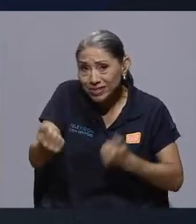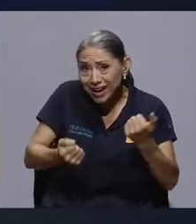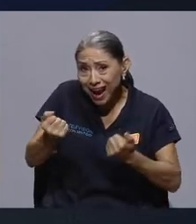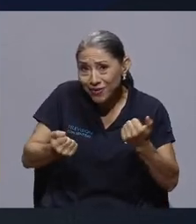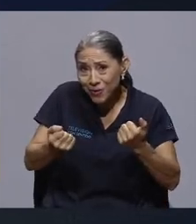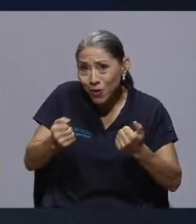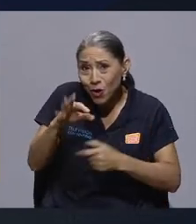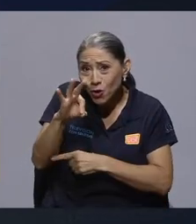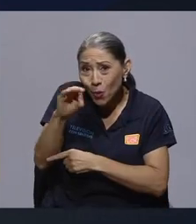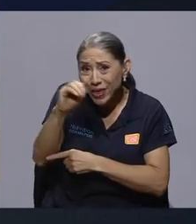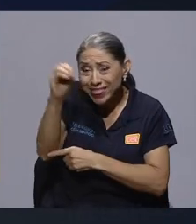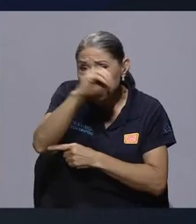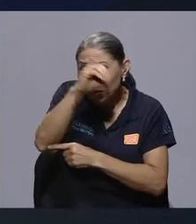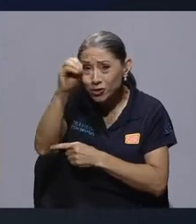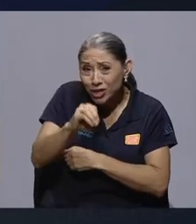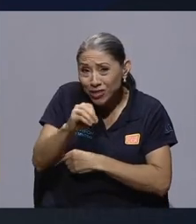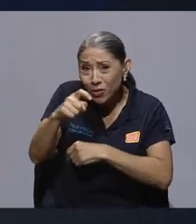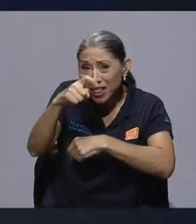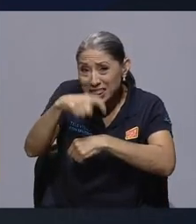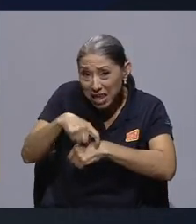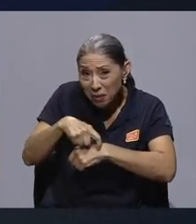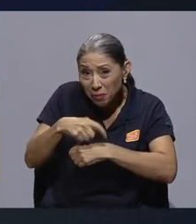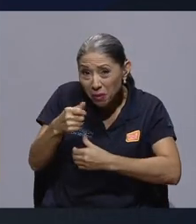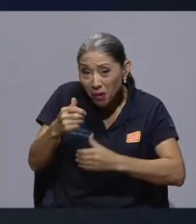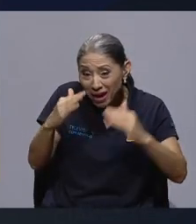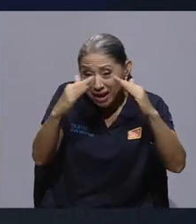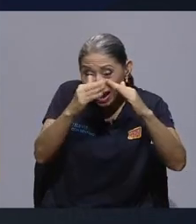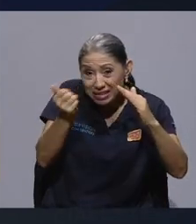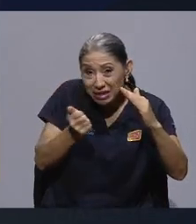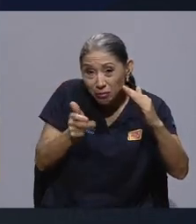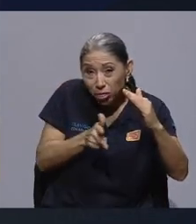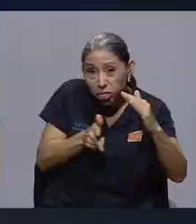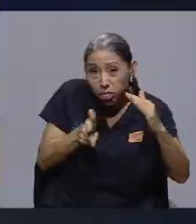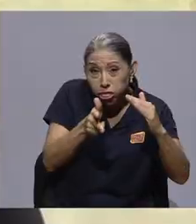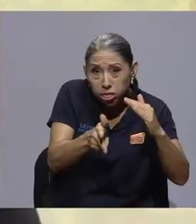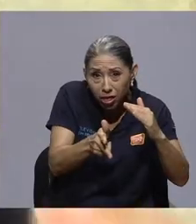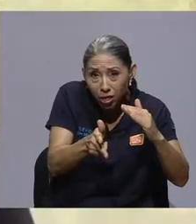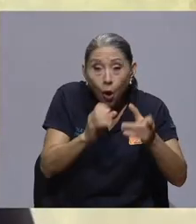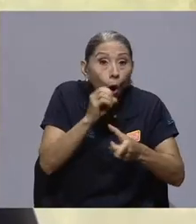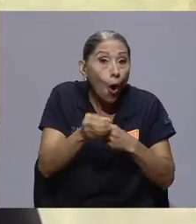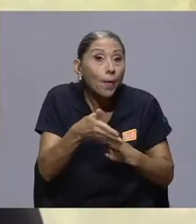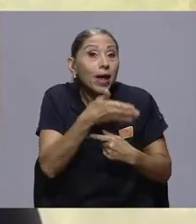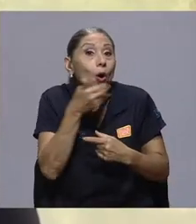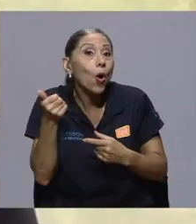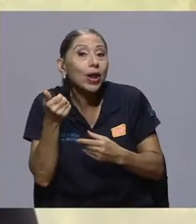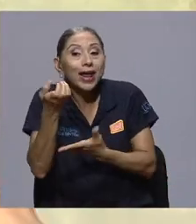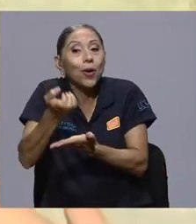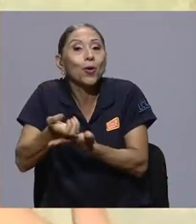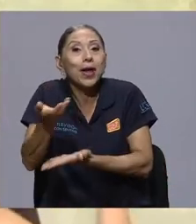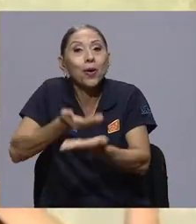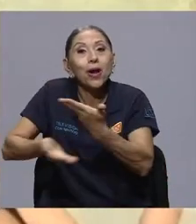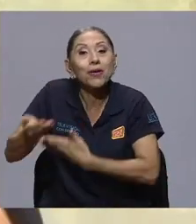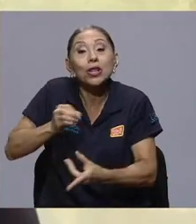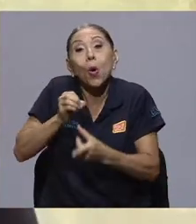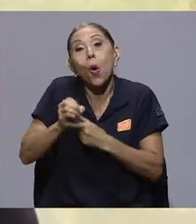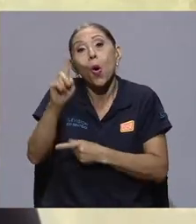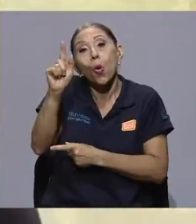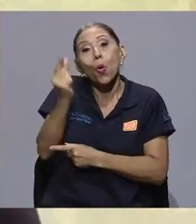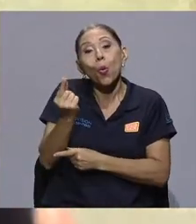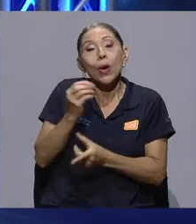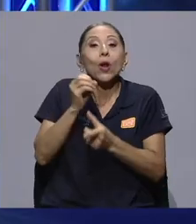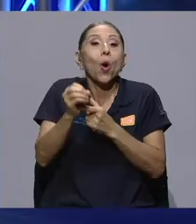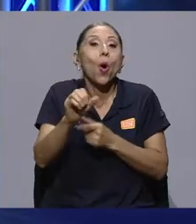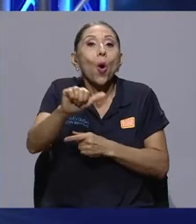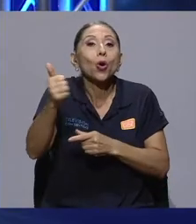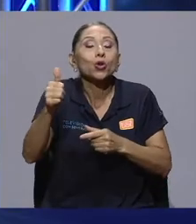tiempo algo parqueado en la cochera? ¿O mejor uso la economía colaborativa y uso Uber o uso otro sistema que me cambie el concepto